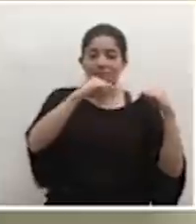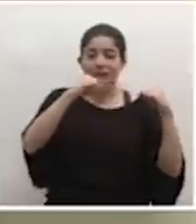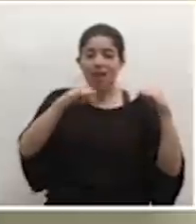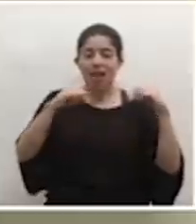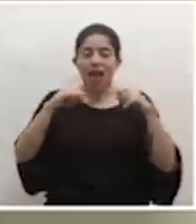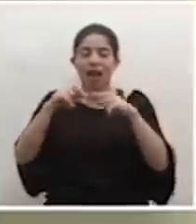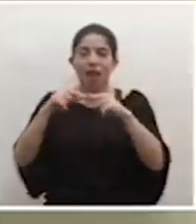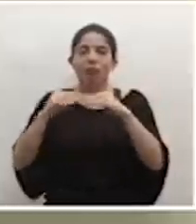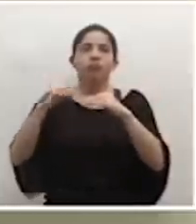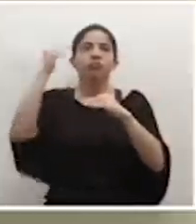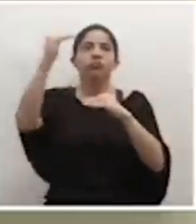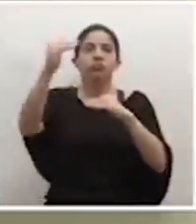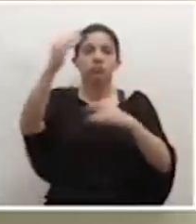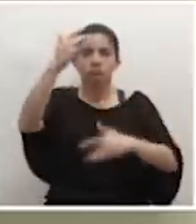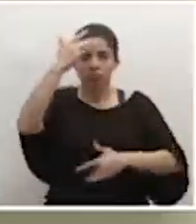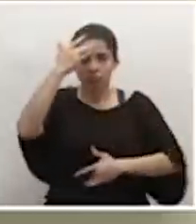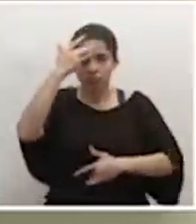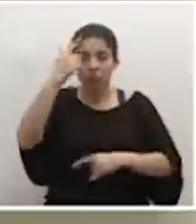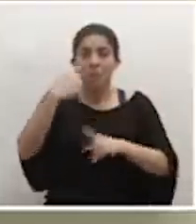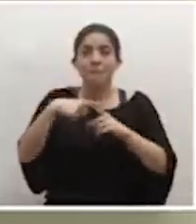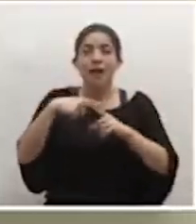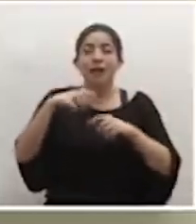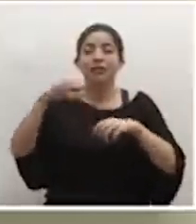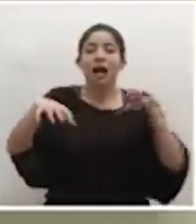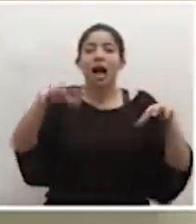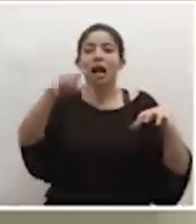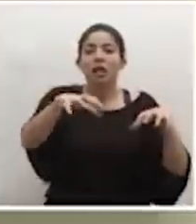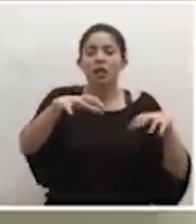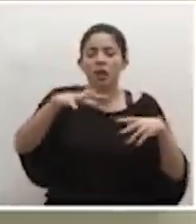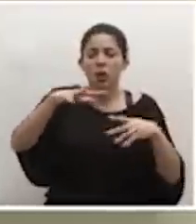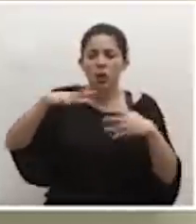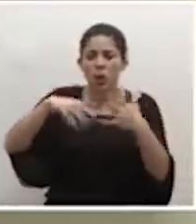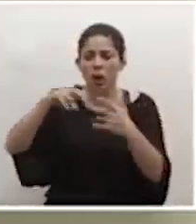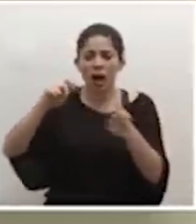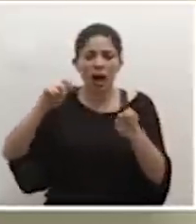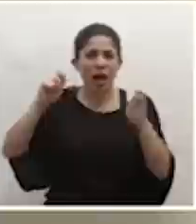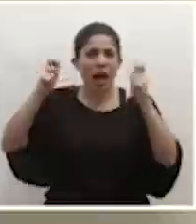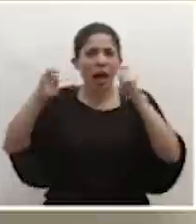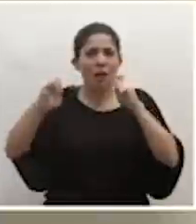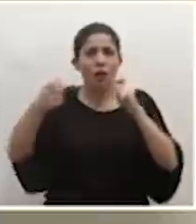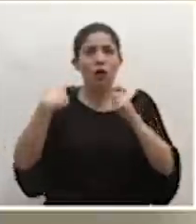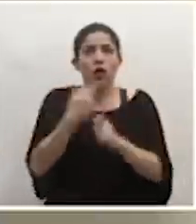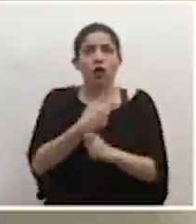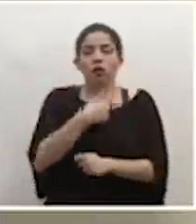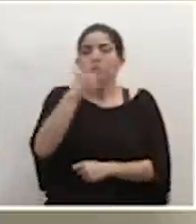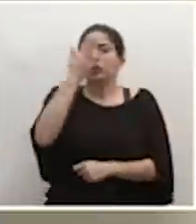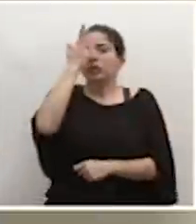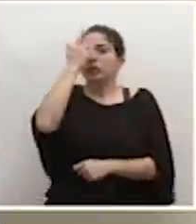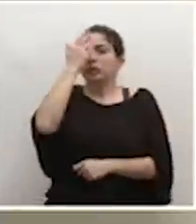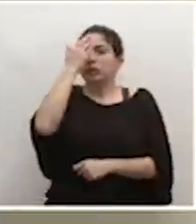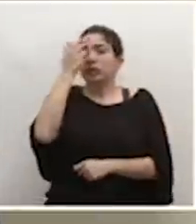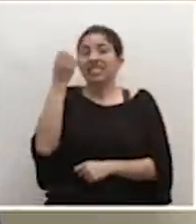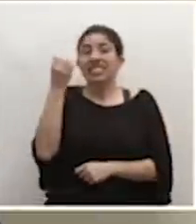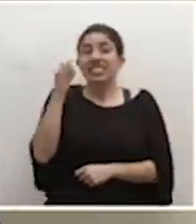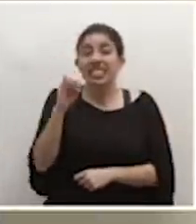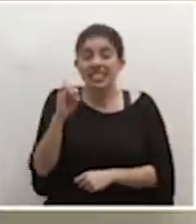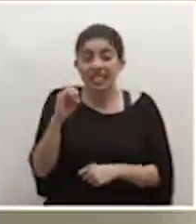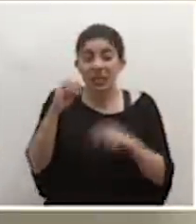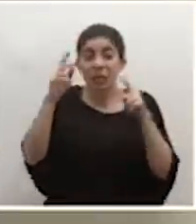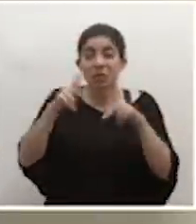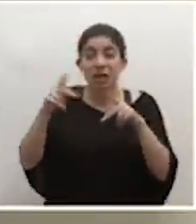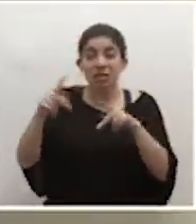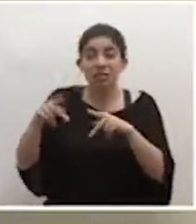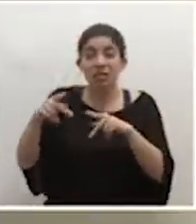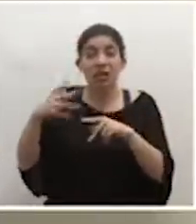anteriormente y el comportamiento de esos cantones y de esos casos, nos preocupaban justamente que si había un desplazamiento